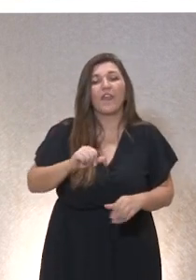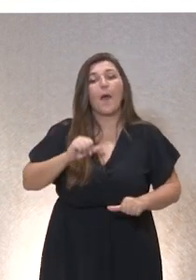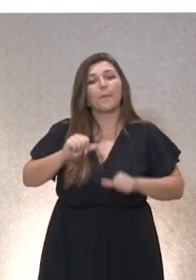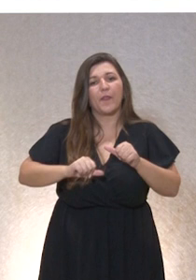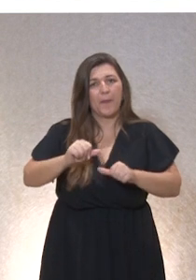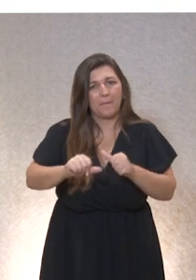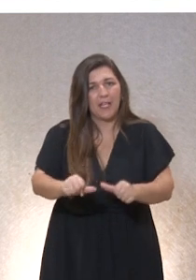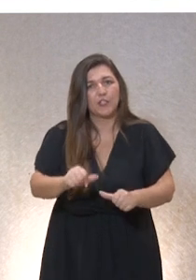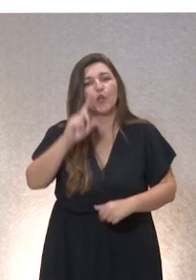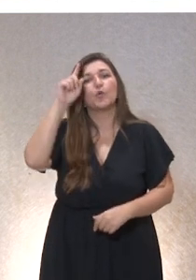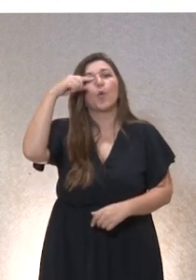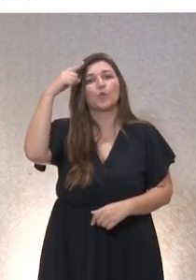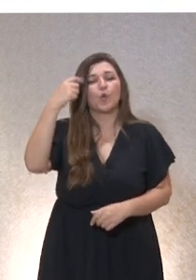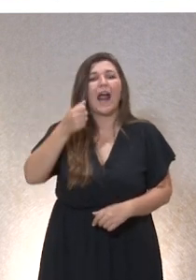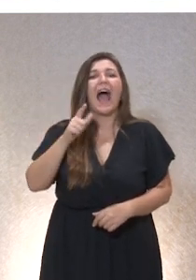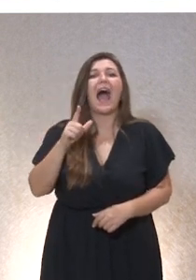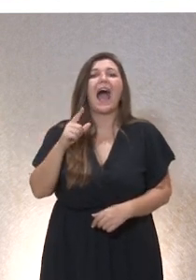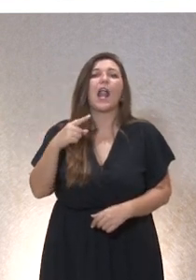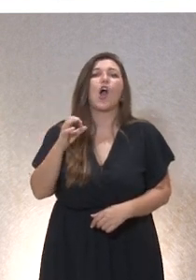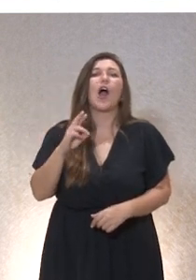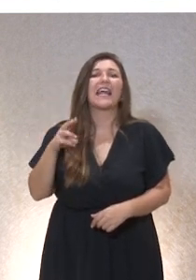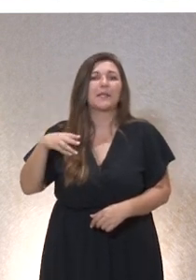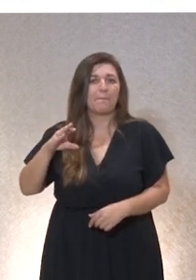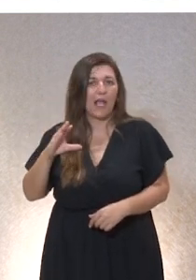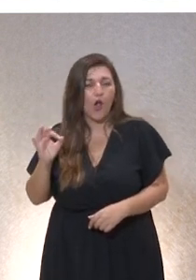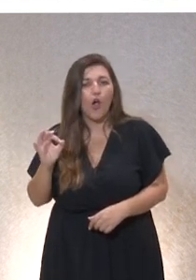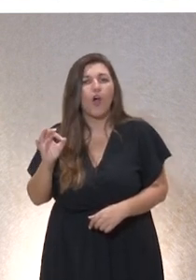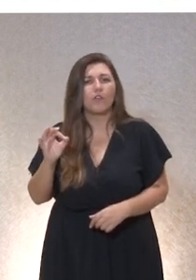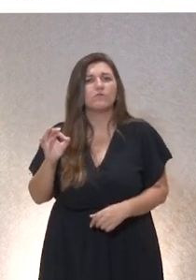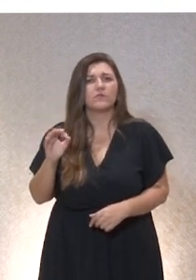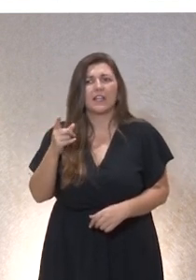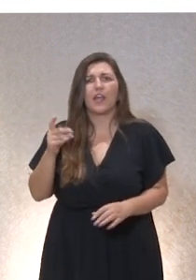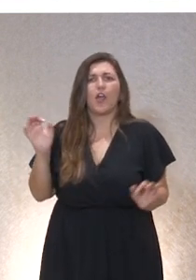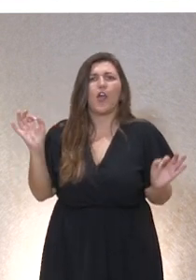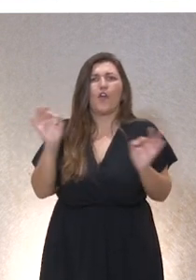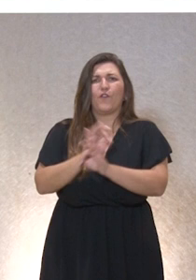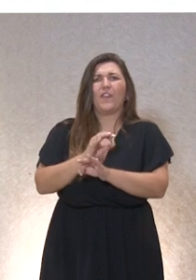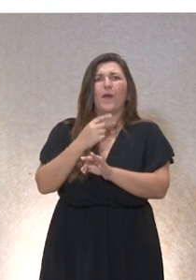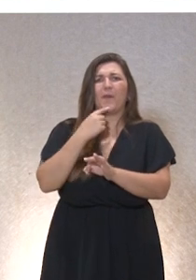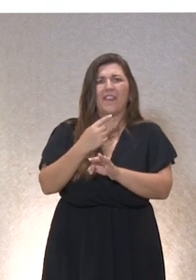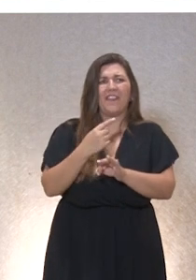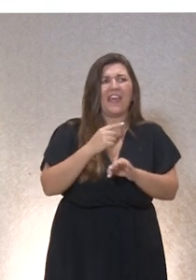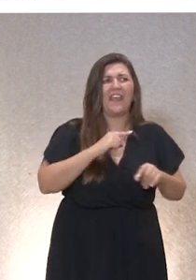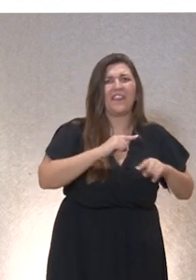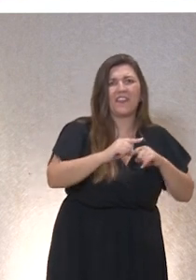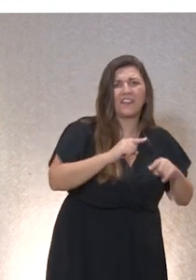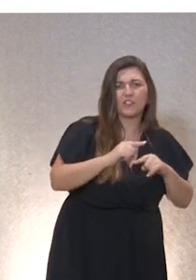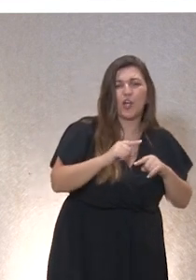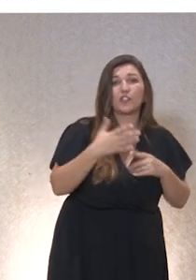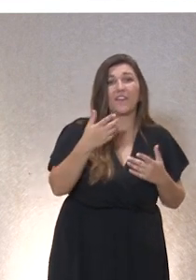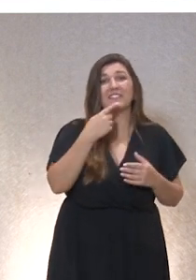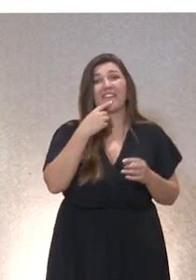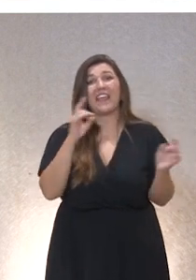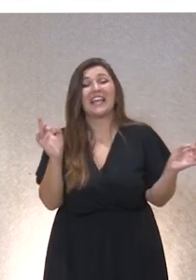la cultura algorítmica que en realidad confunde lo que llamaríamos la decisión con la deliberación. El chat